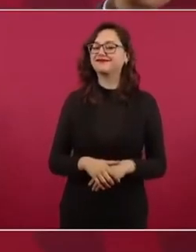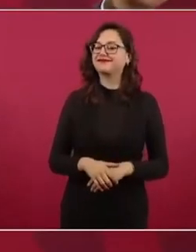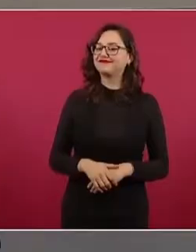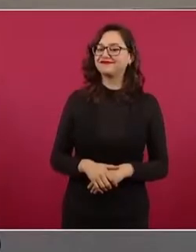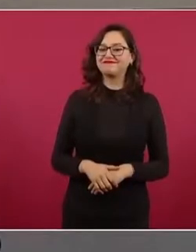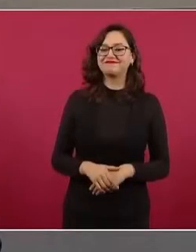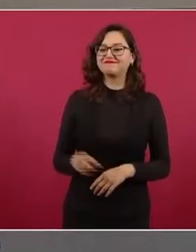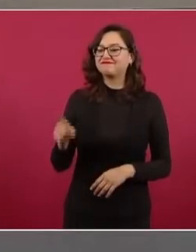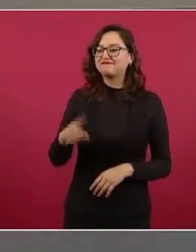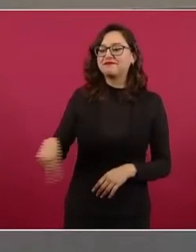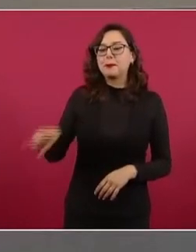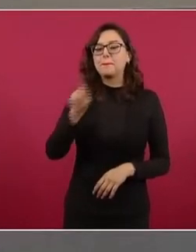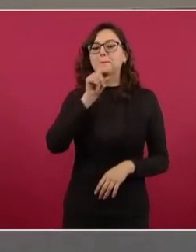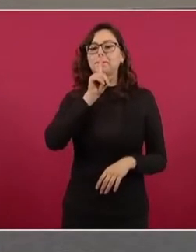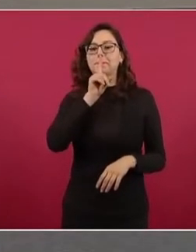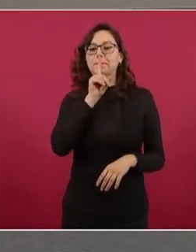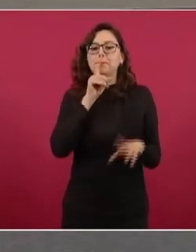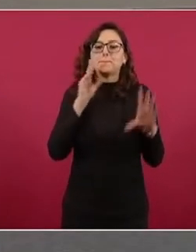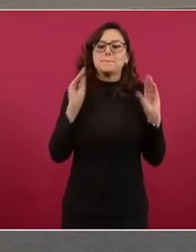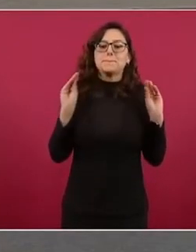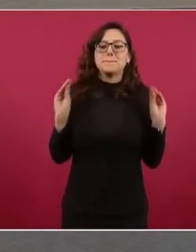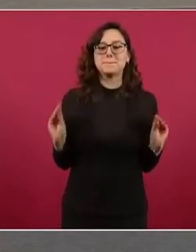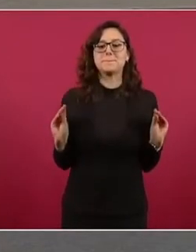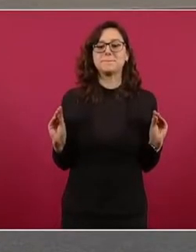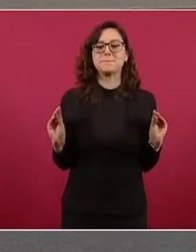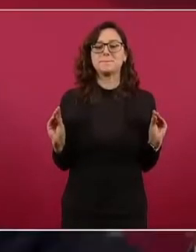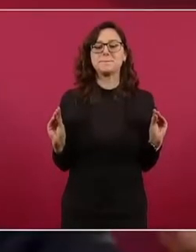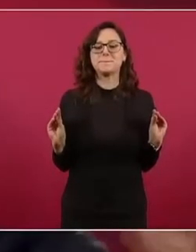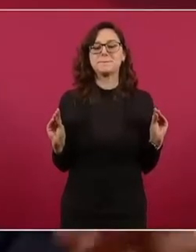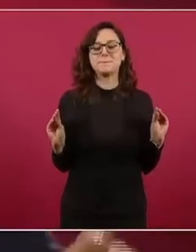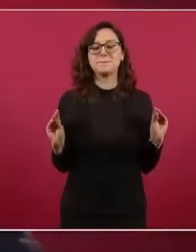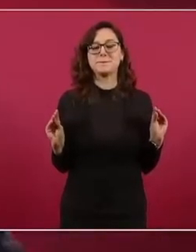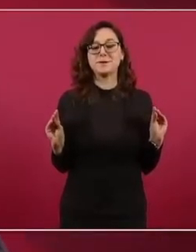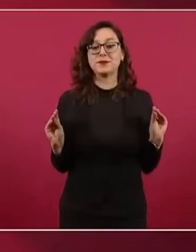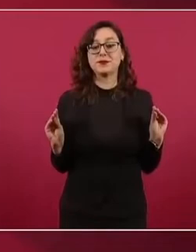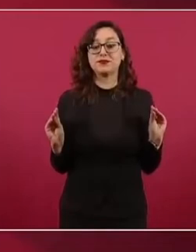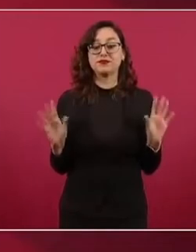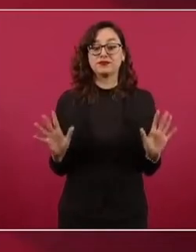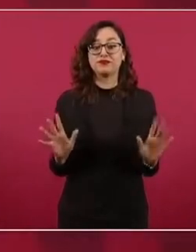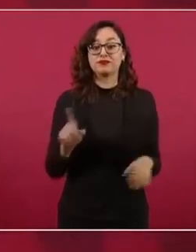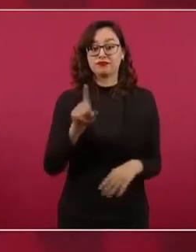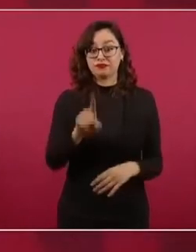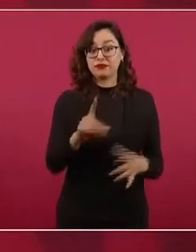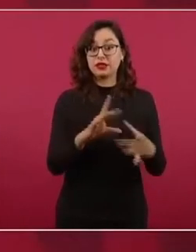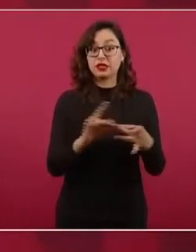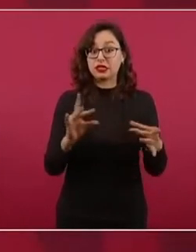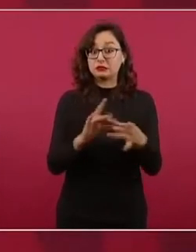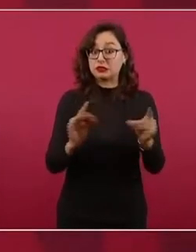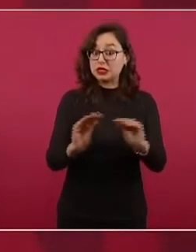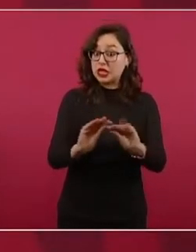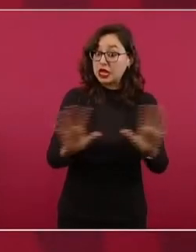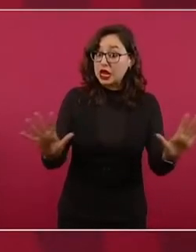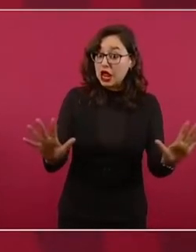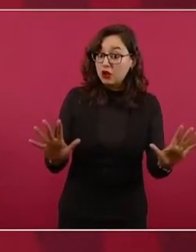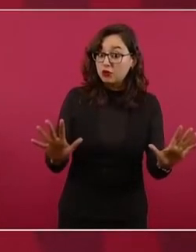ninguno, ninguno, ninguno. Y que te quede claro también,